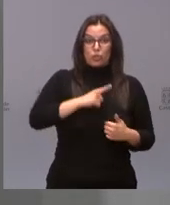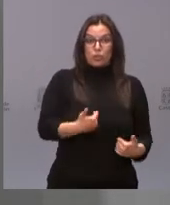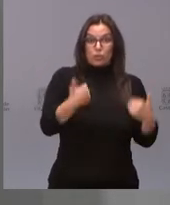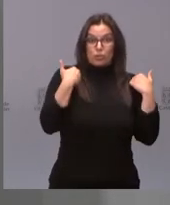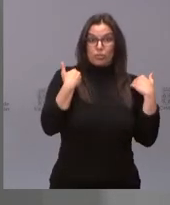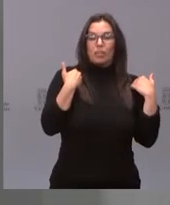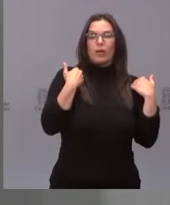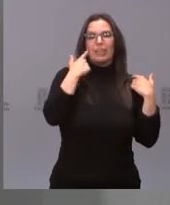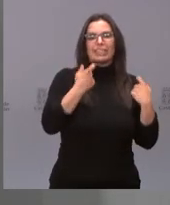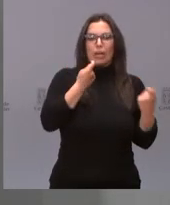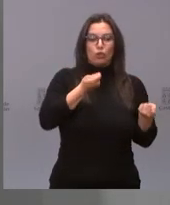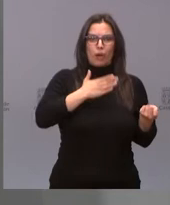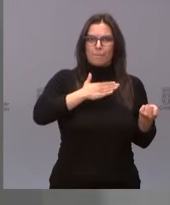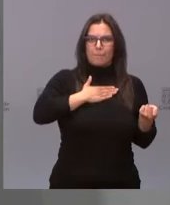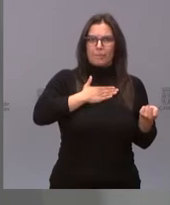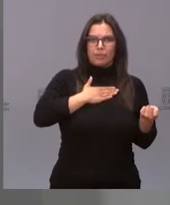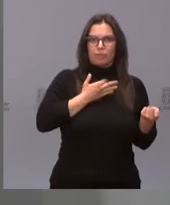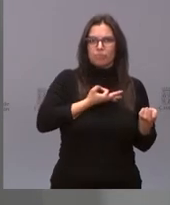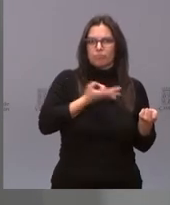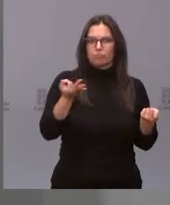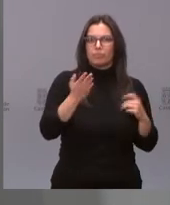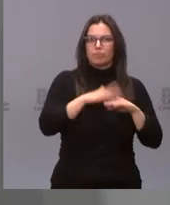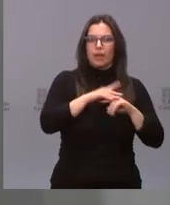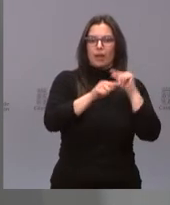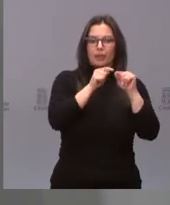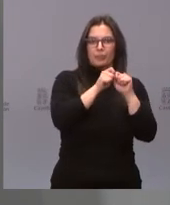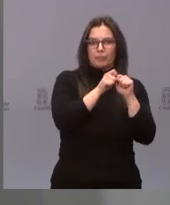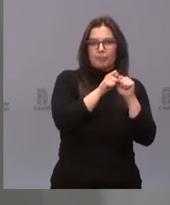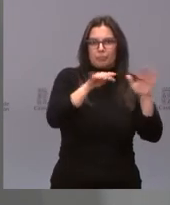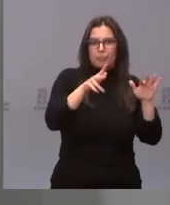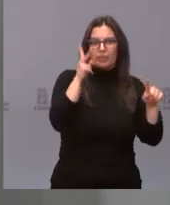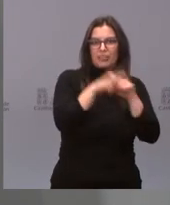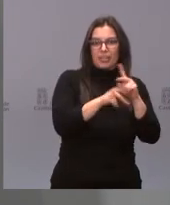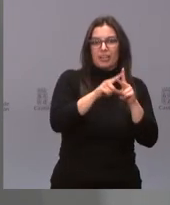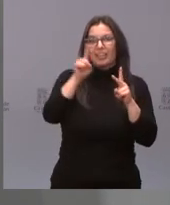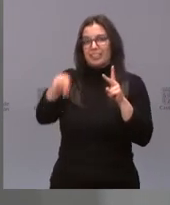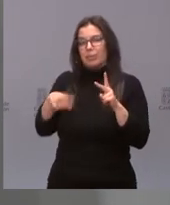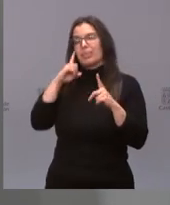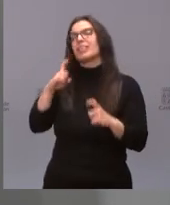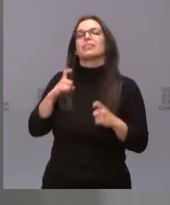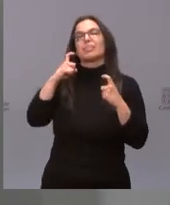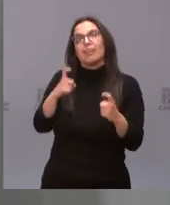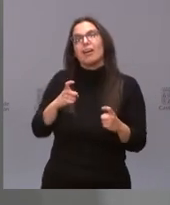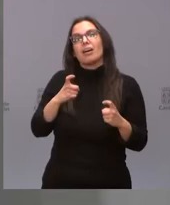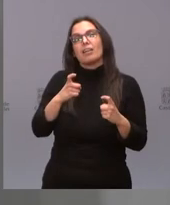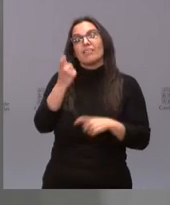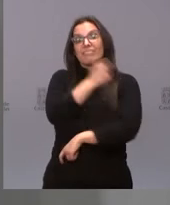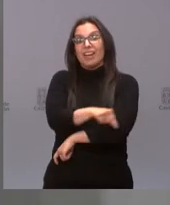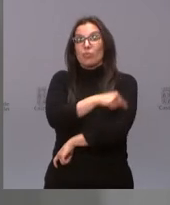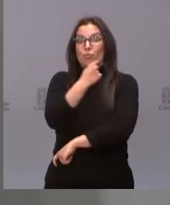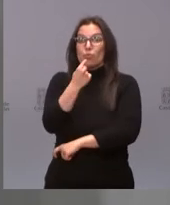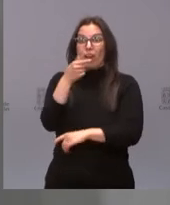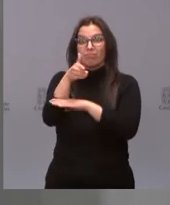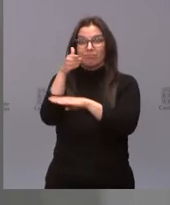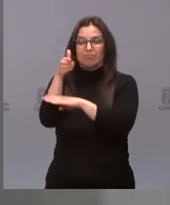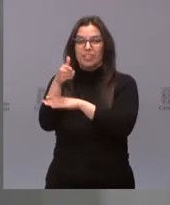intentar tenerlo lo más controlado posible para que no aumente la incidencia y, por otra parte, intentar vacunarse. Por lo tanto,